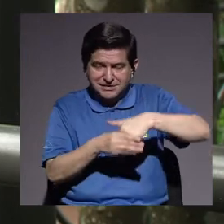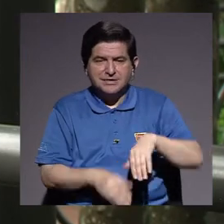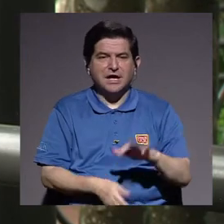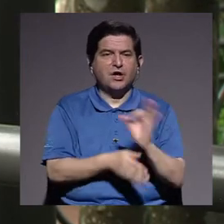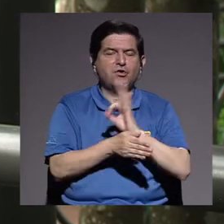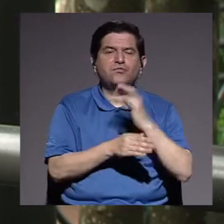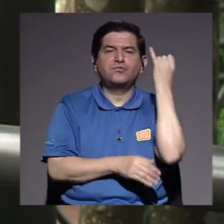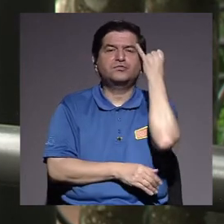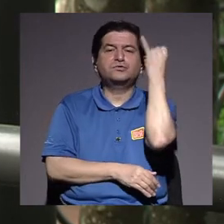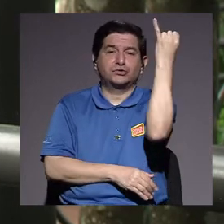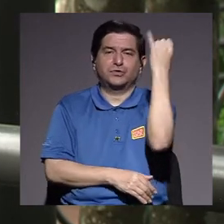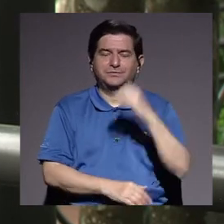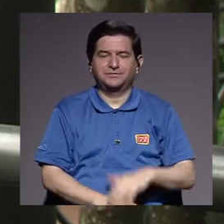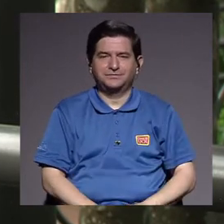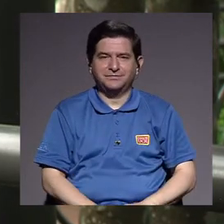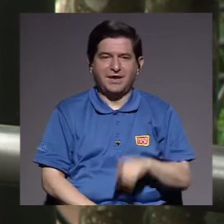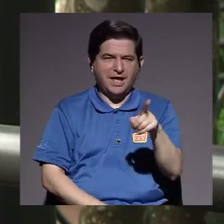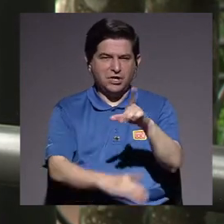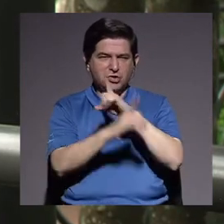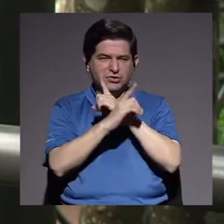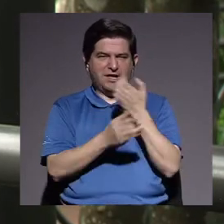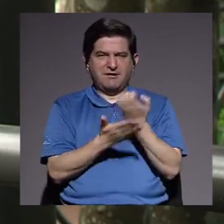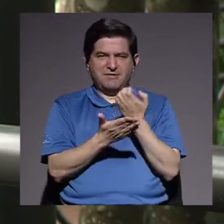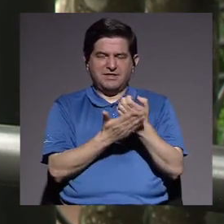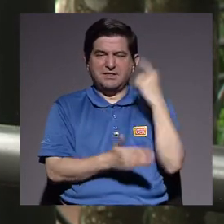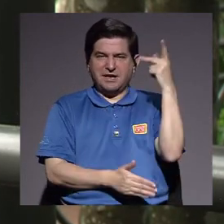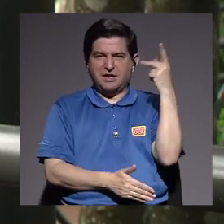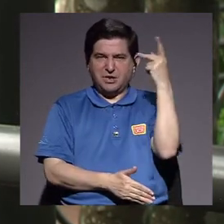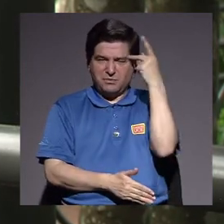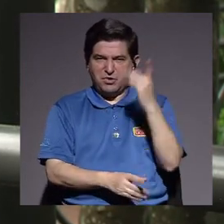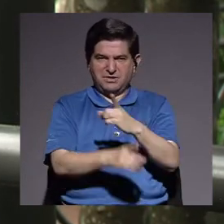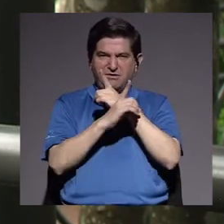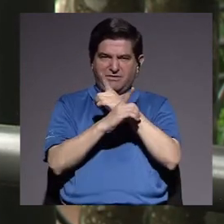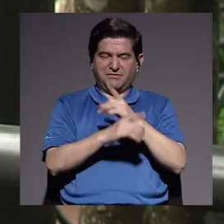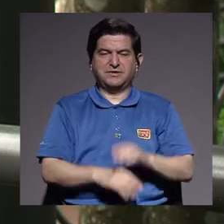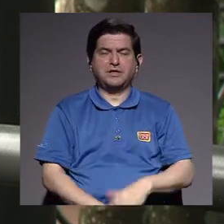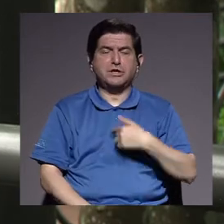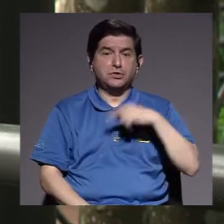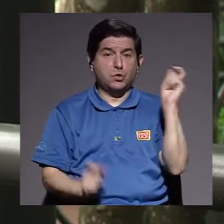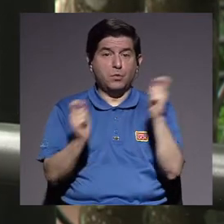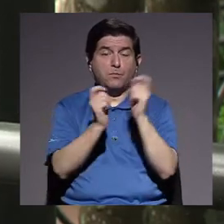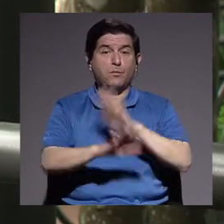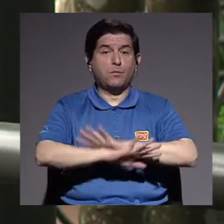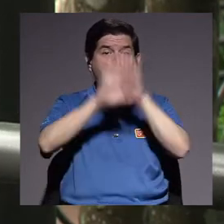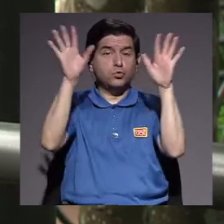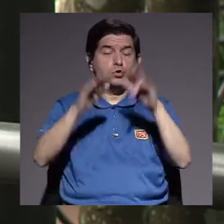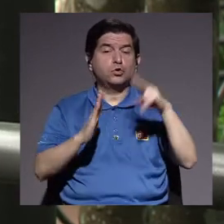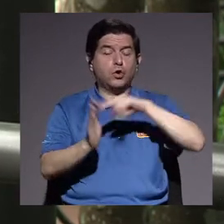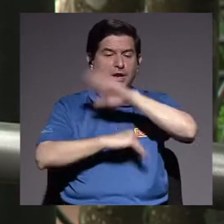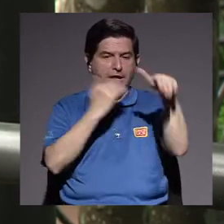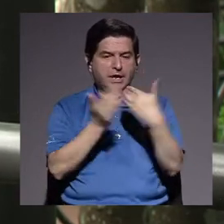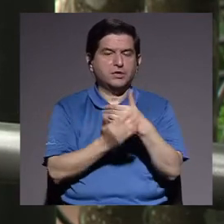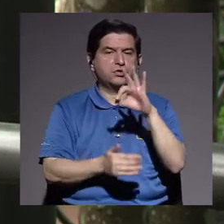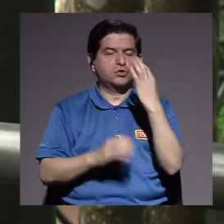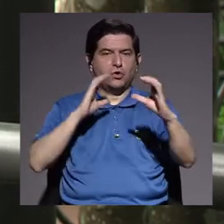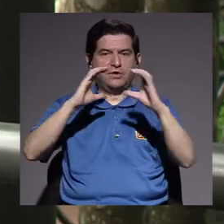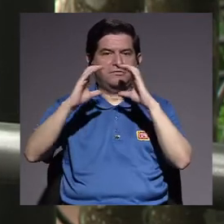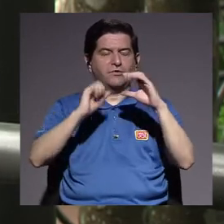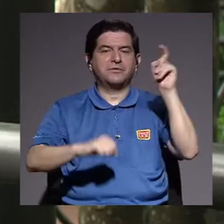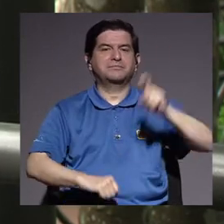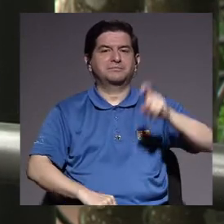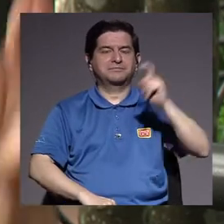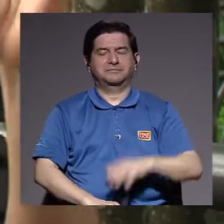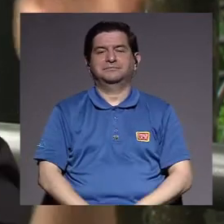por su función ideológica, por lo que defienden económicamente y políticamente. Con esto quiero llegar a un punto muy claro. Debemos leer todo tipo de medios de